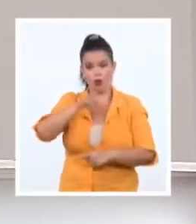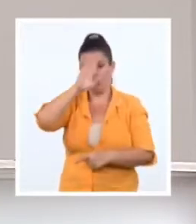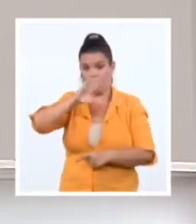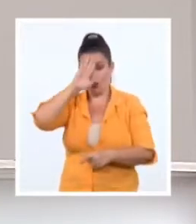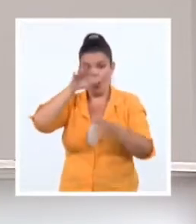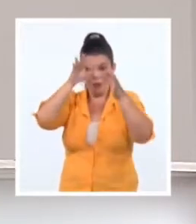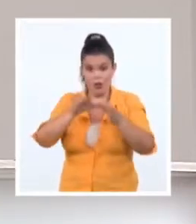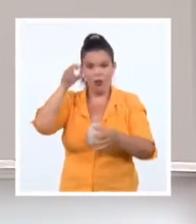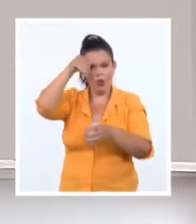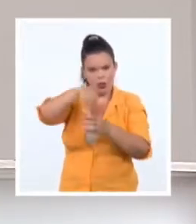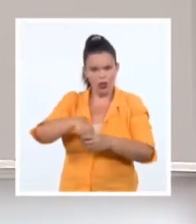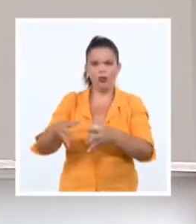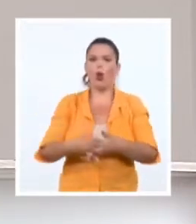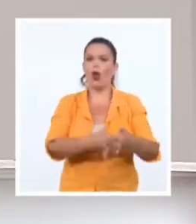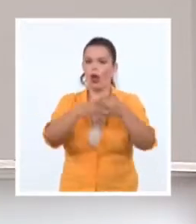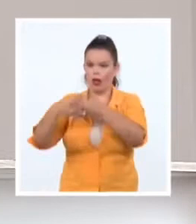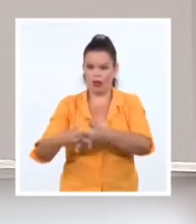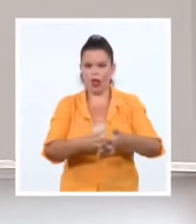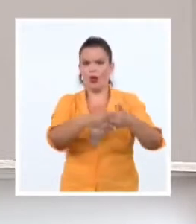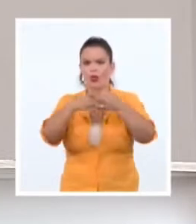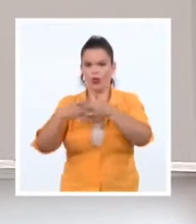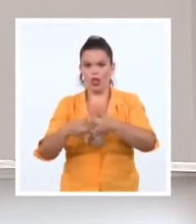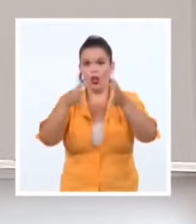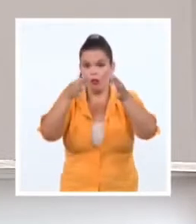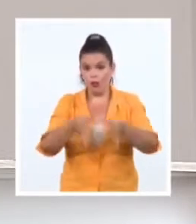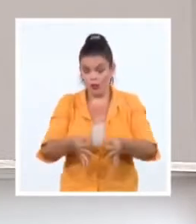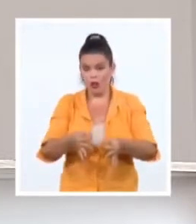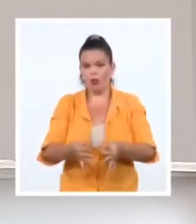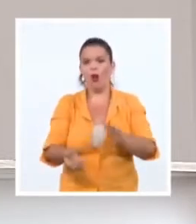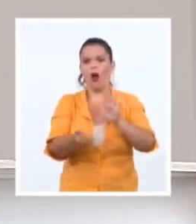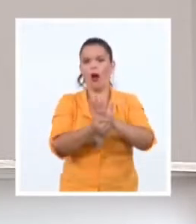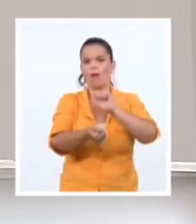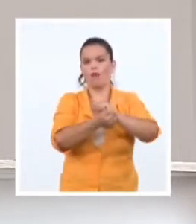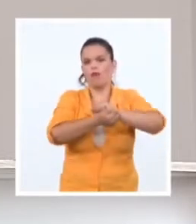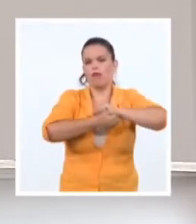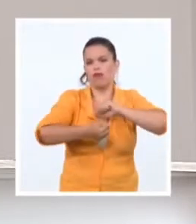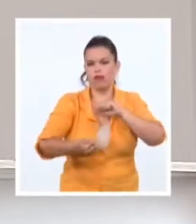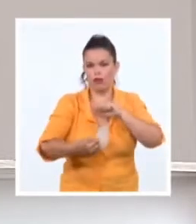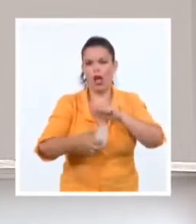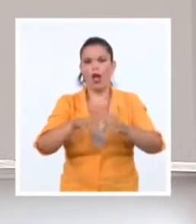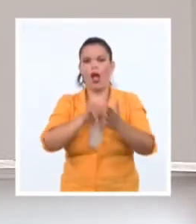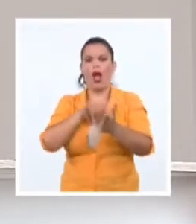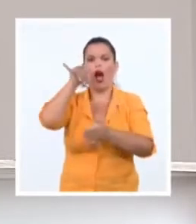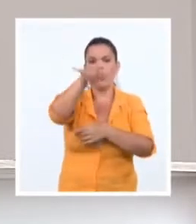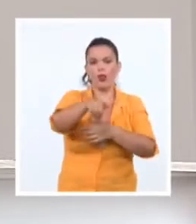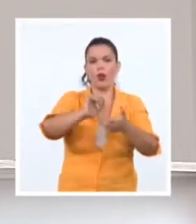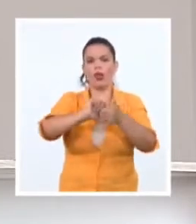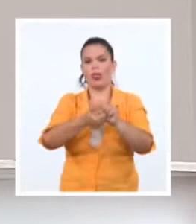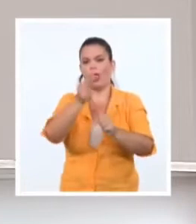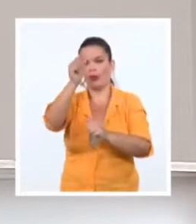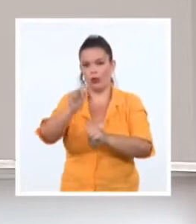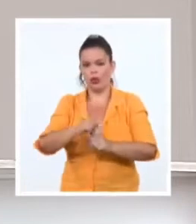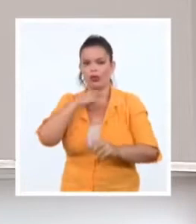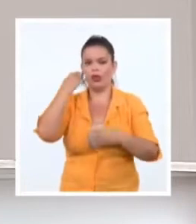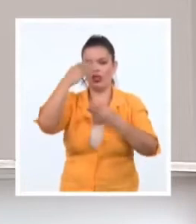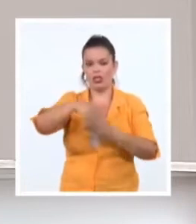Unidos, siendo la más connotada la voladura del avión de cubana de aviación sobre Barbados, donde murieron